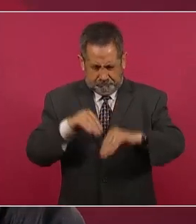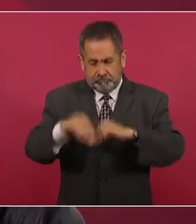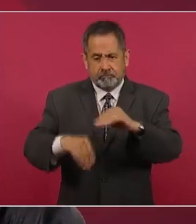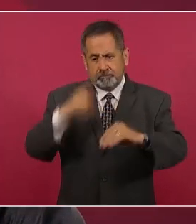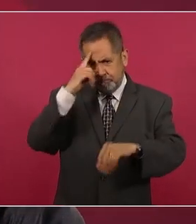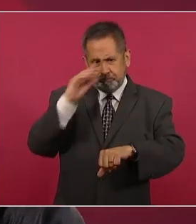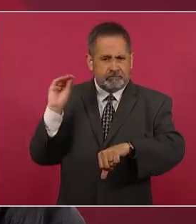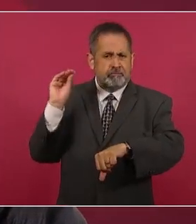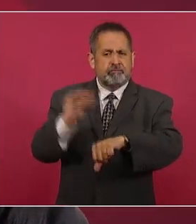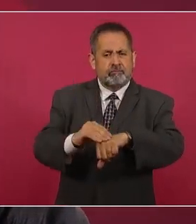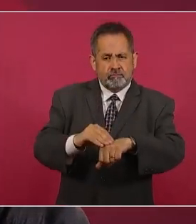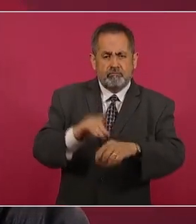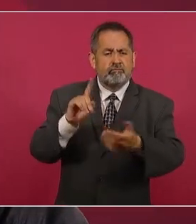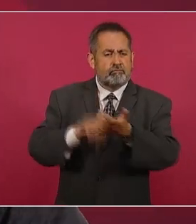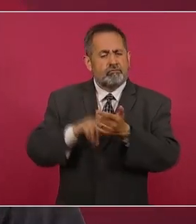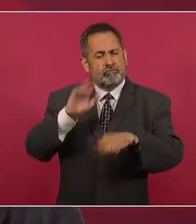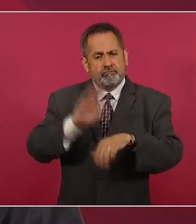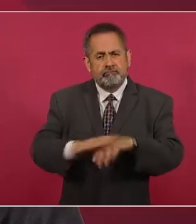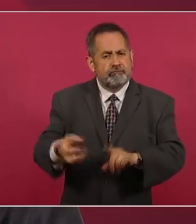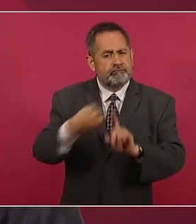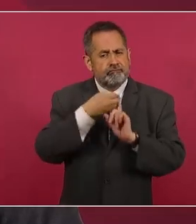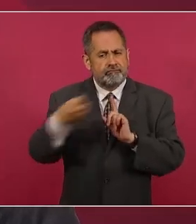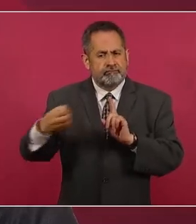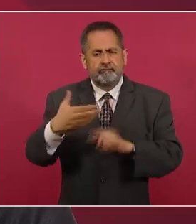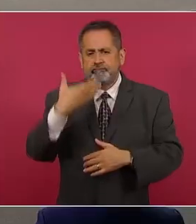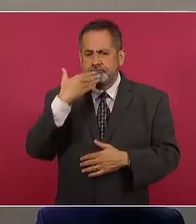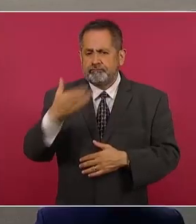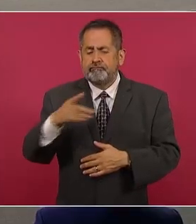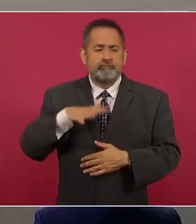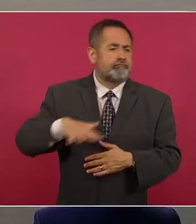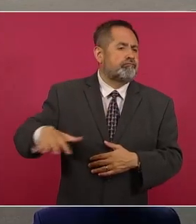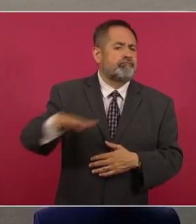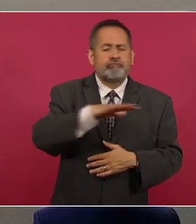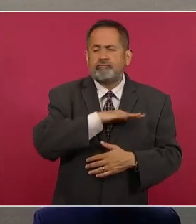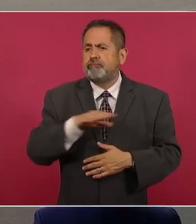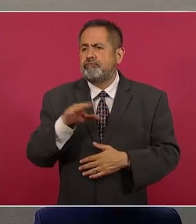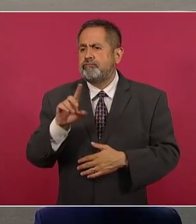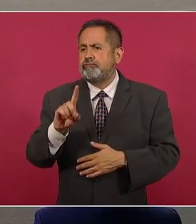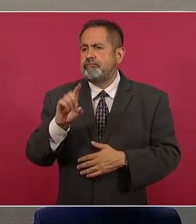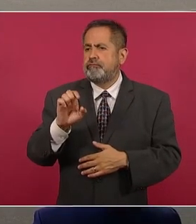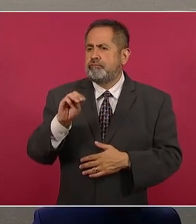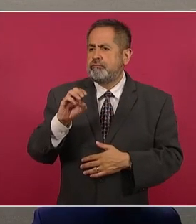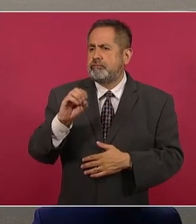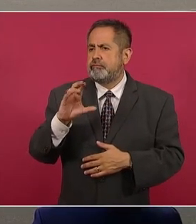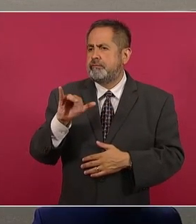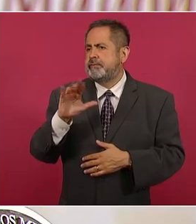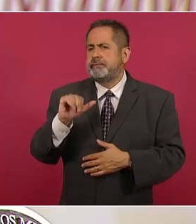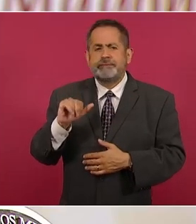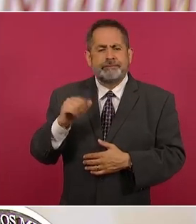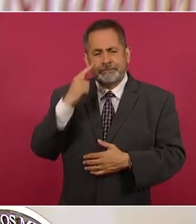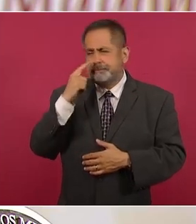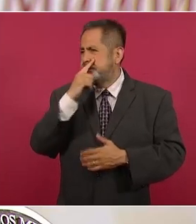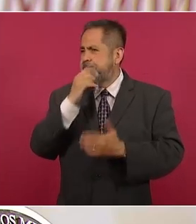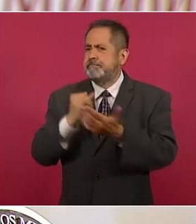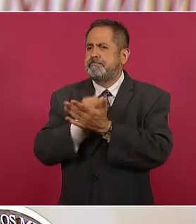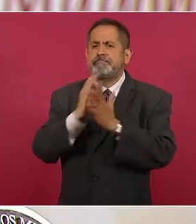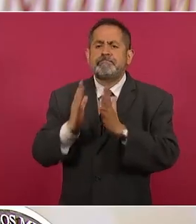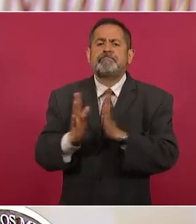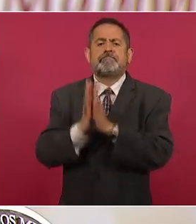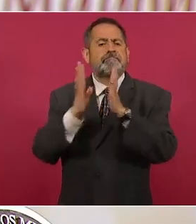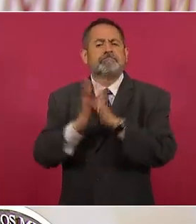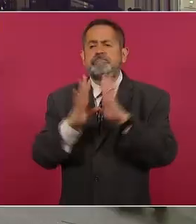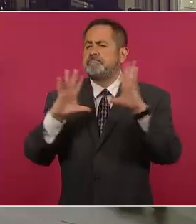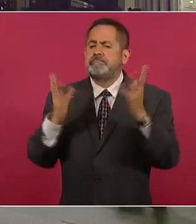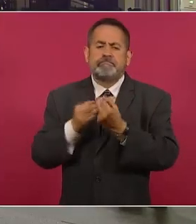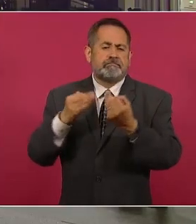instaure, se normalice la vida democrática en el país con la participación directa de los